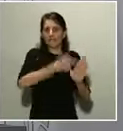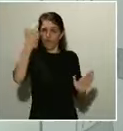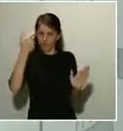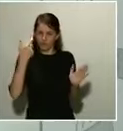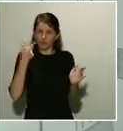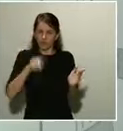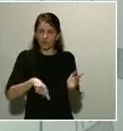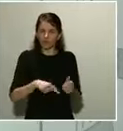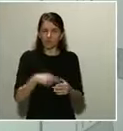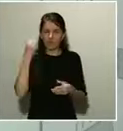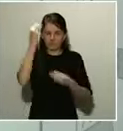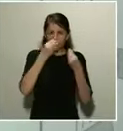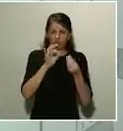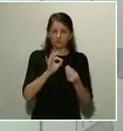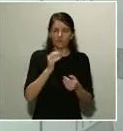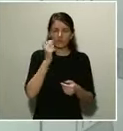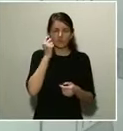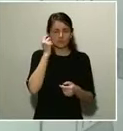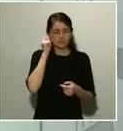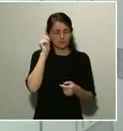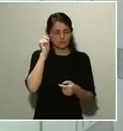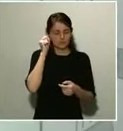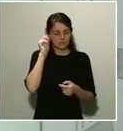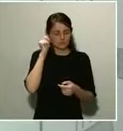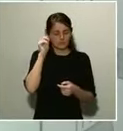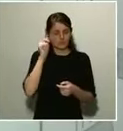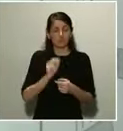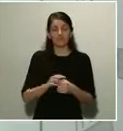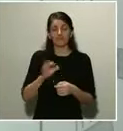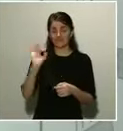Bueno, esta mañana efectivamente la ministra de Defensa